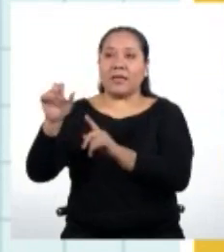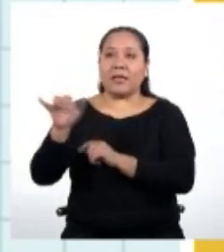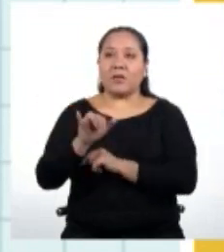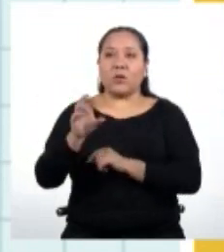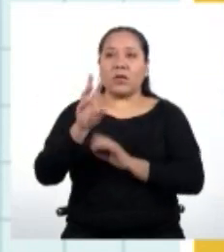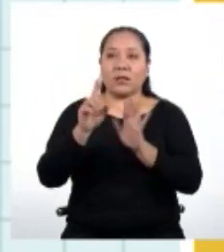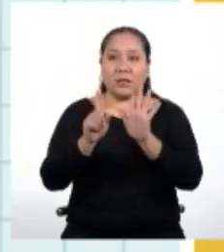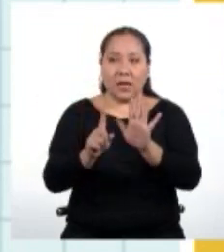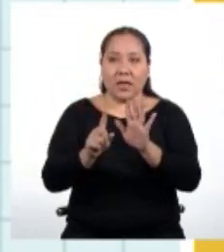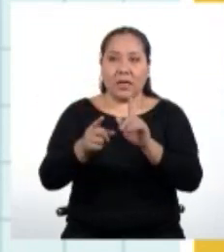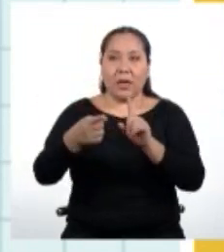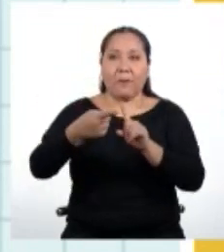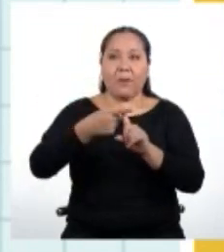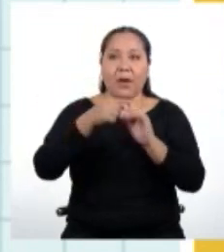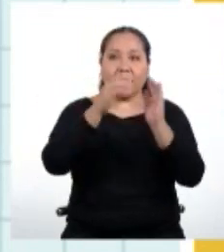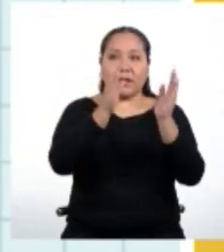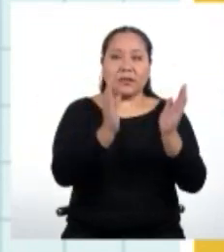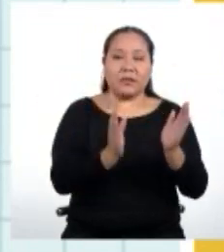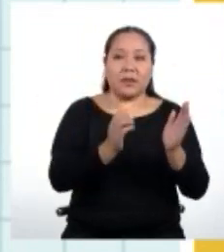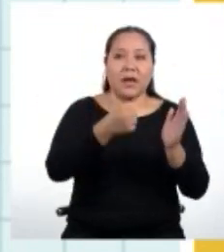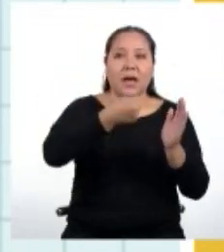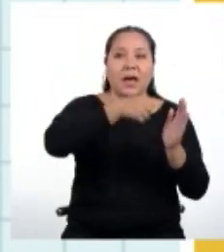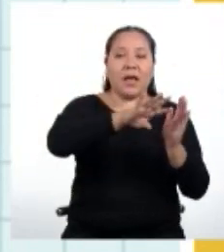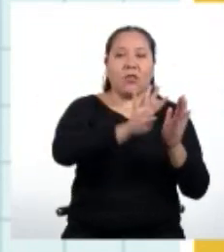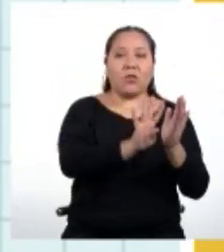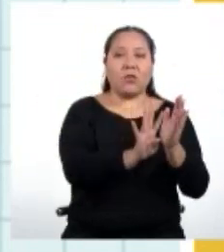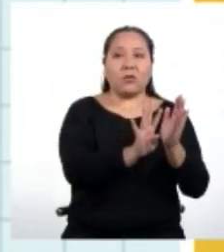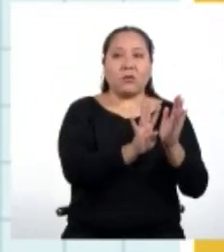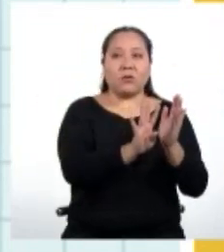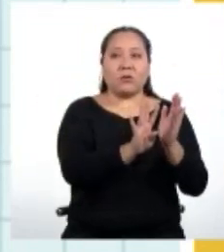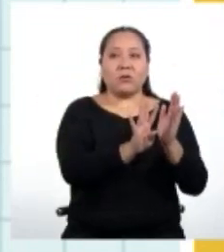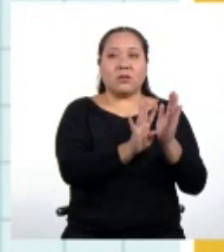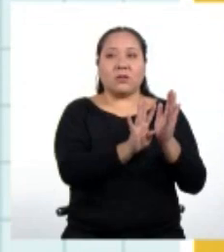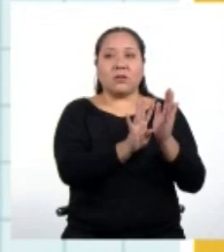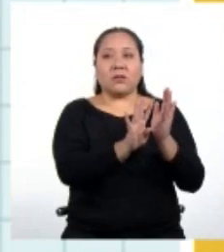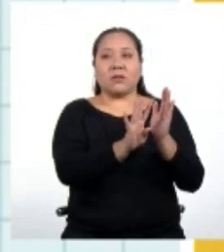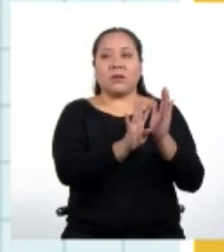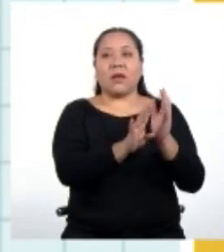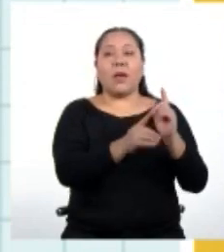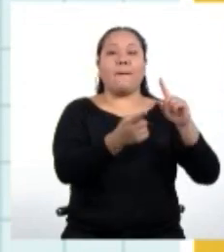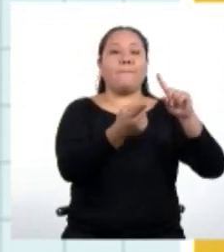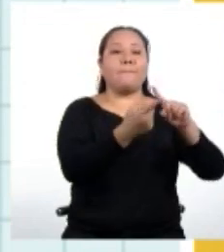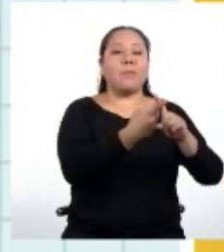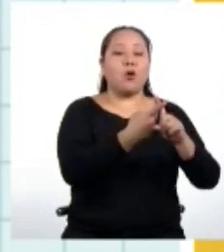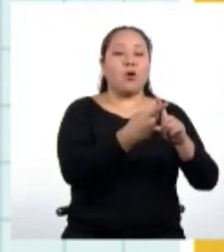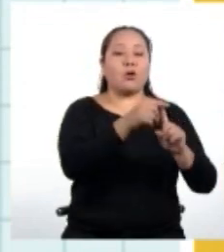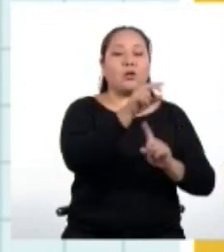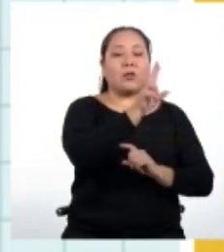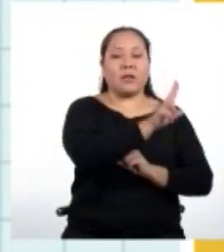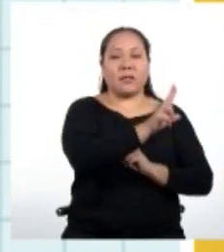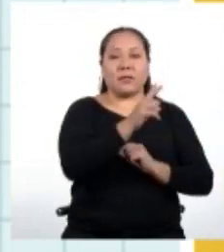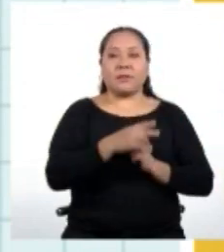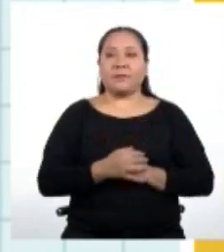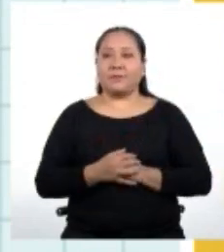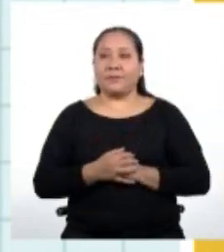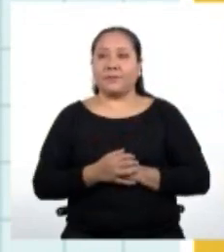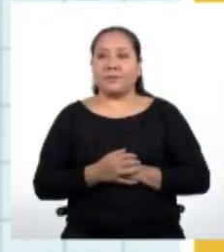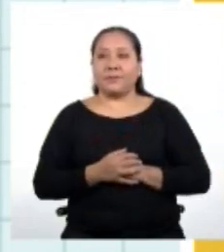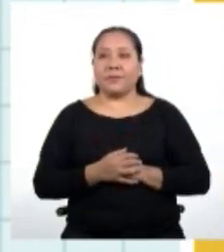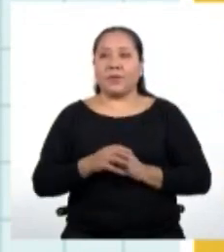6, más la diferencia de 15 y 1, que es igual a 14 multiplicado por 3.